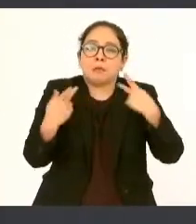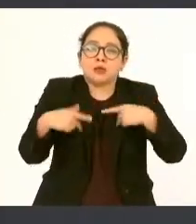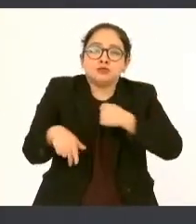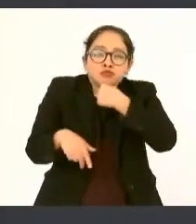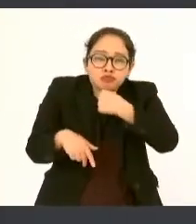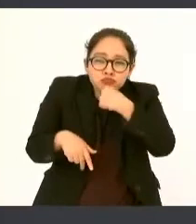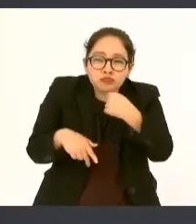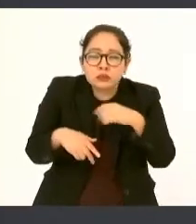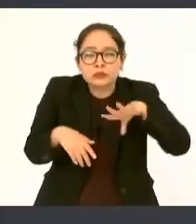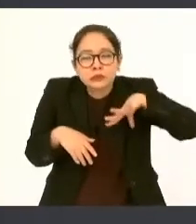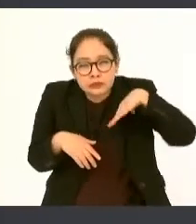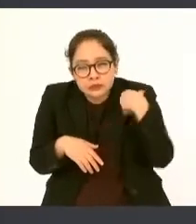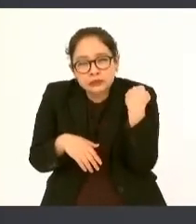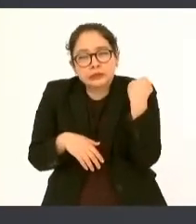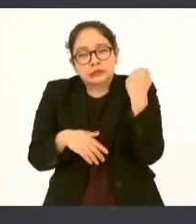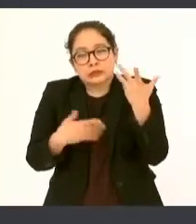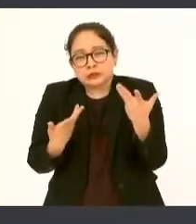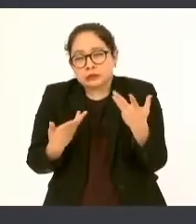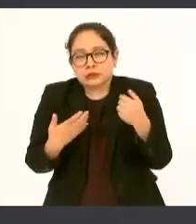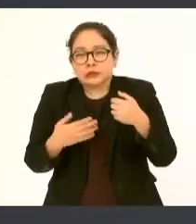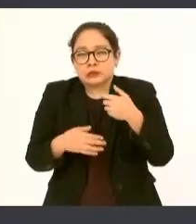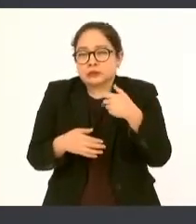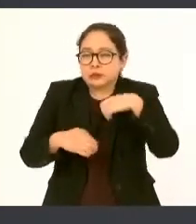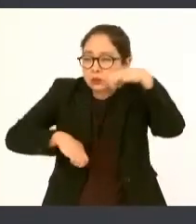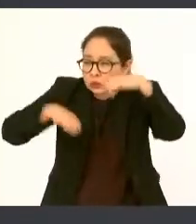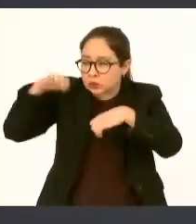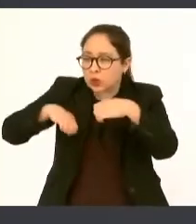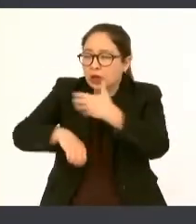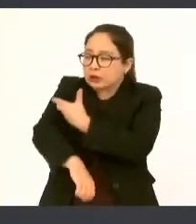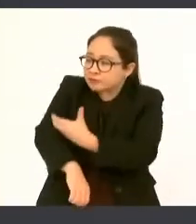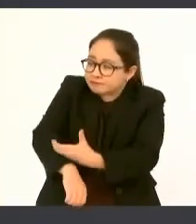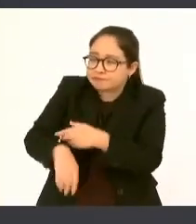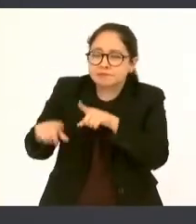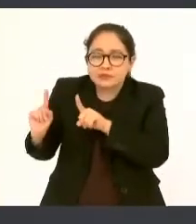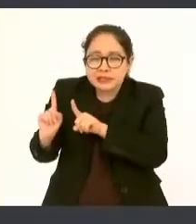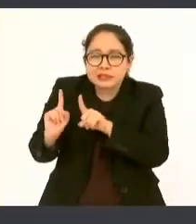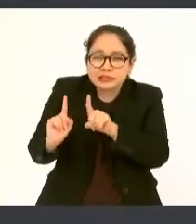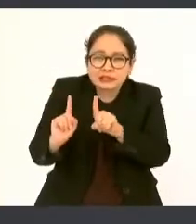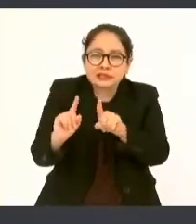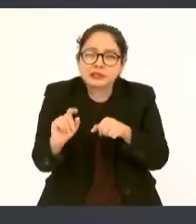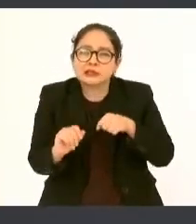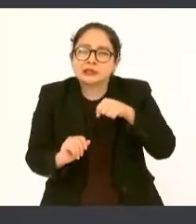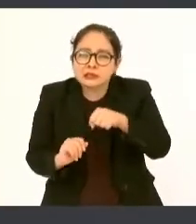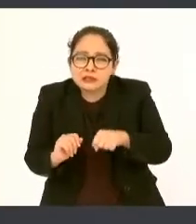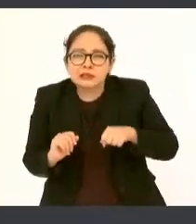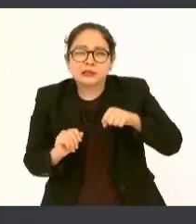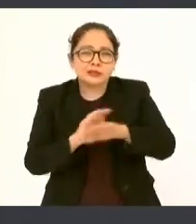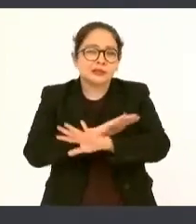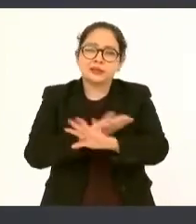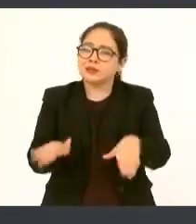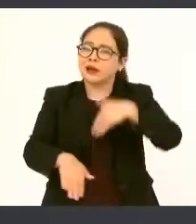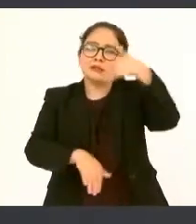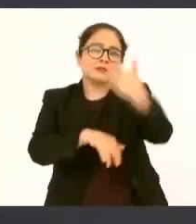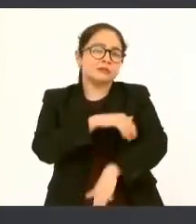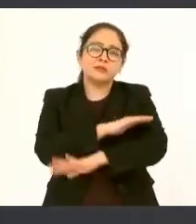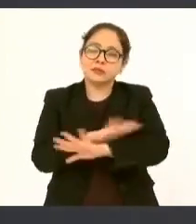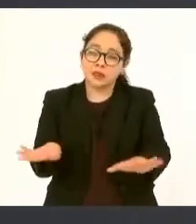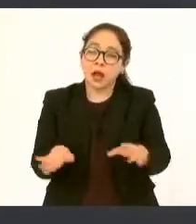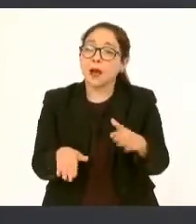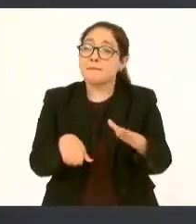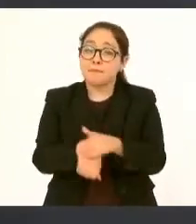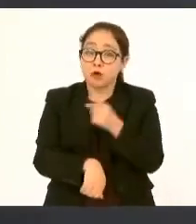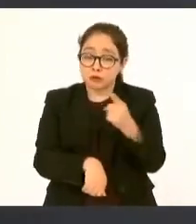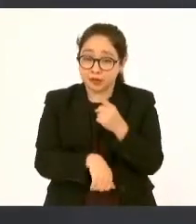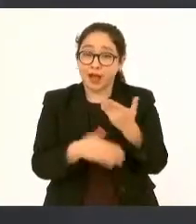sacrificio tienen que ir con un acompañante todo eso se va a terminar porque ya en todas las cabeceras